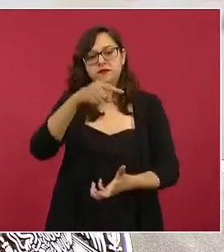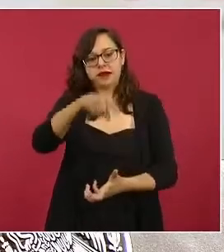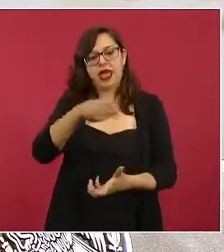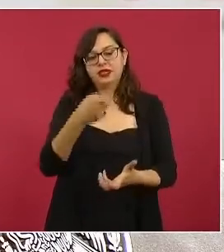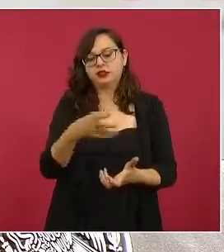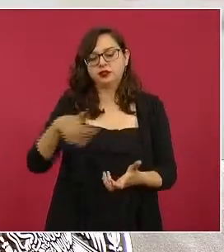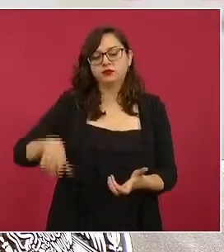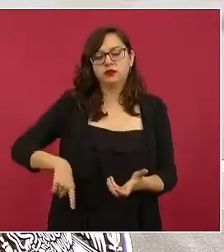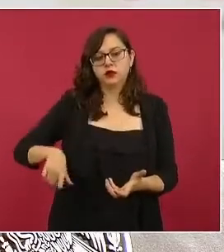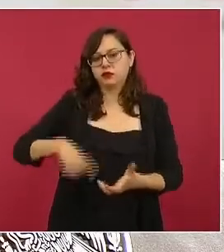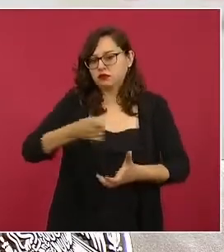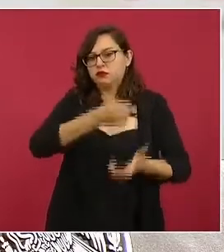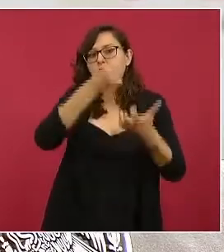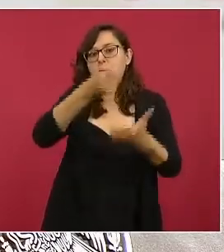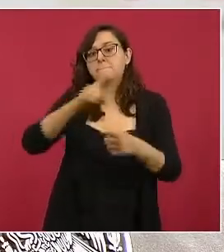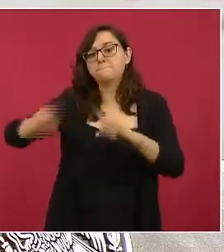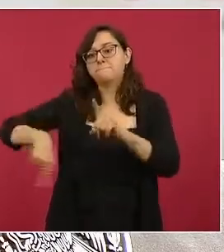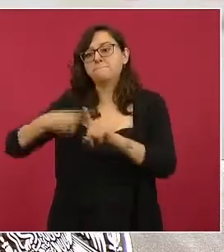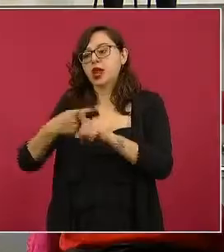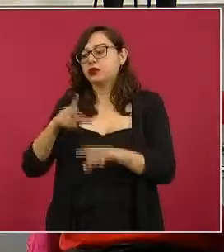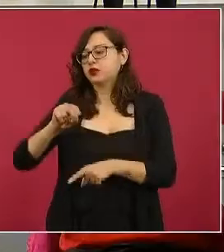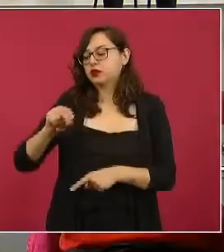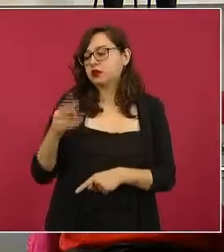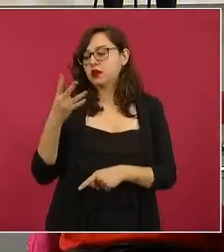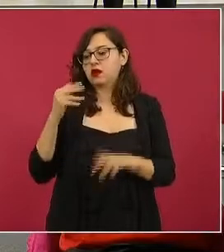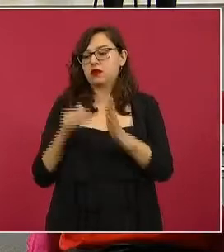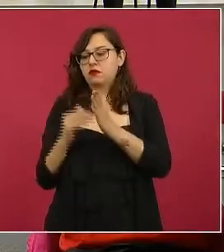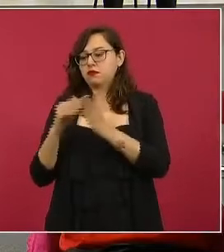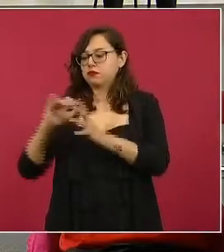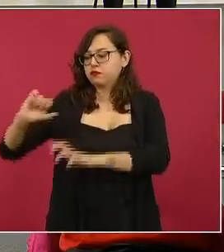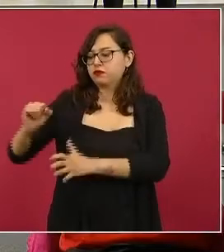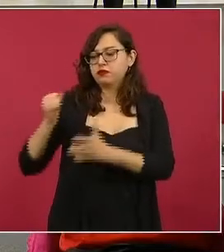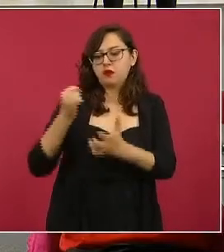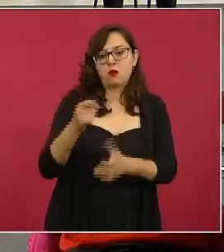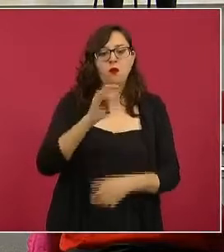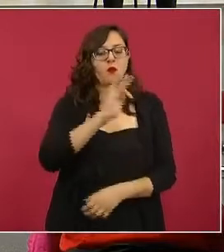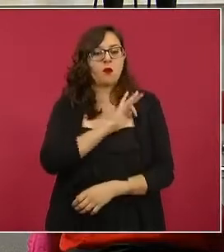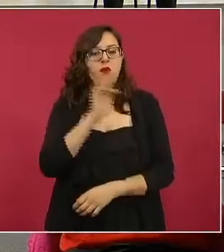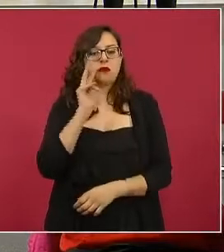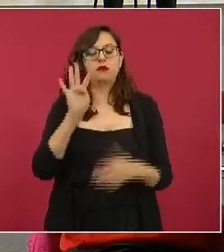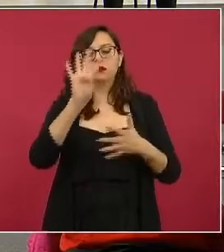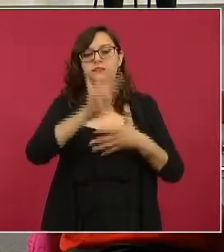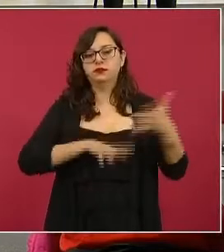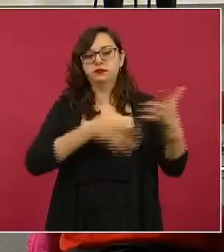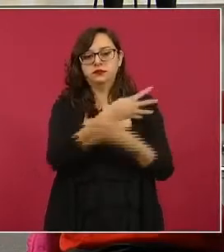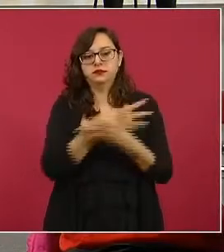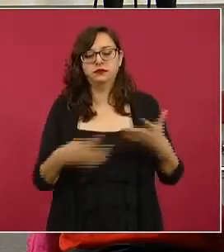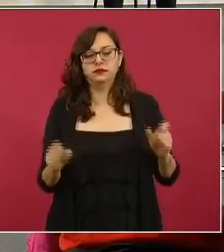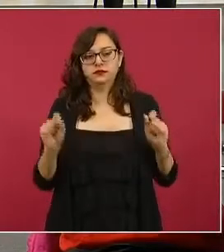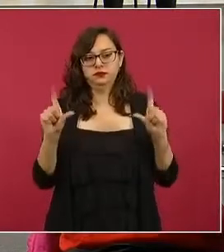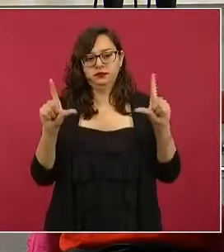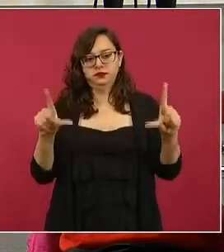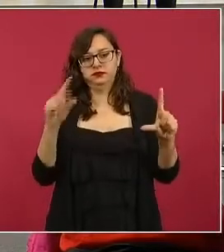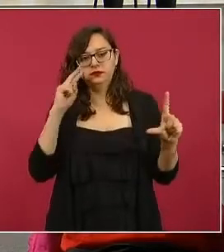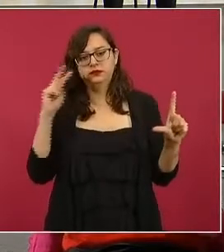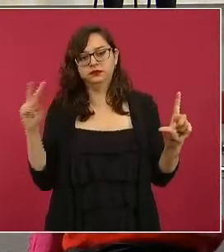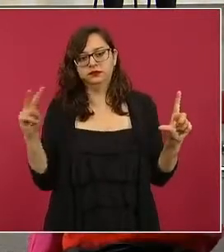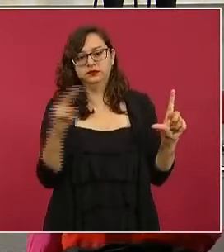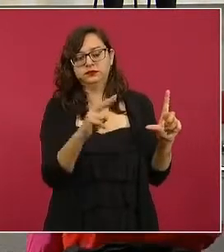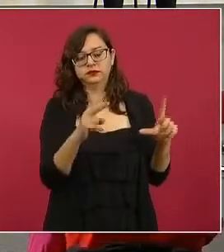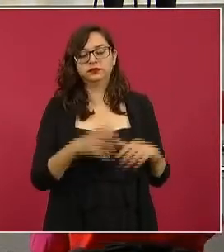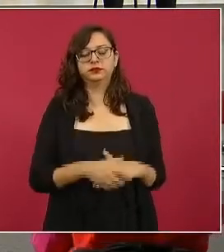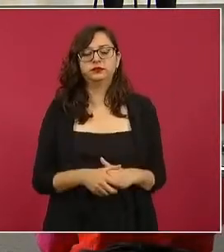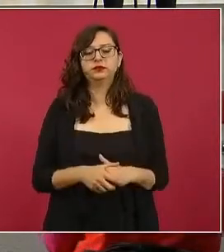Las inversiones requeridas, ahí se pueden ver en el cuadro que está en pantalla, por